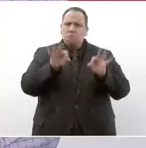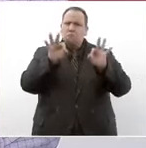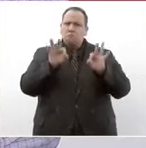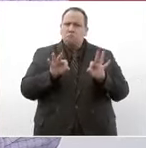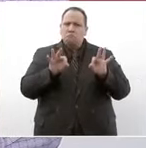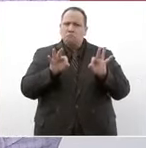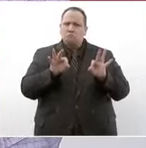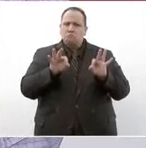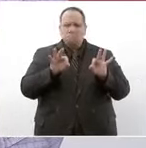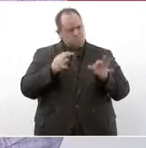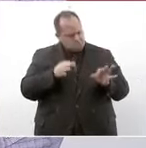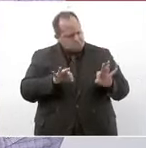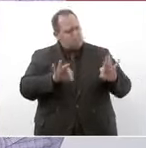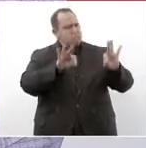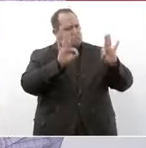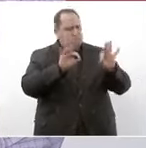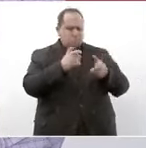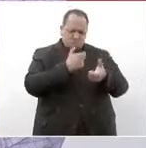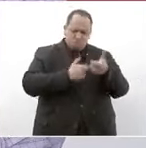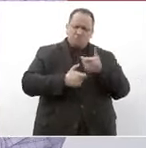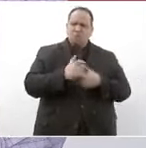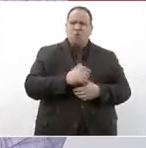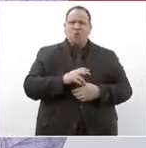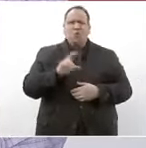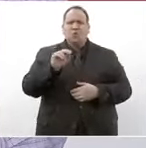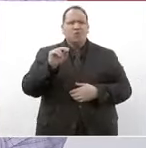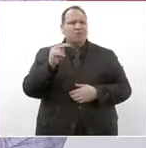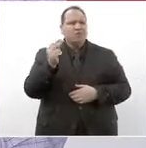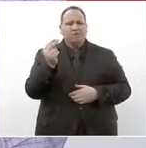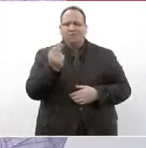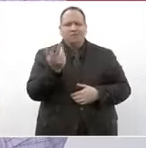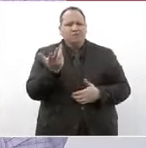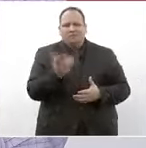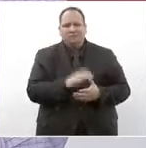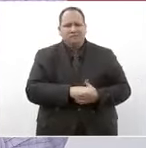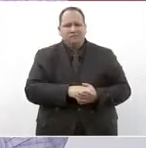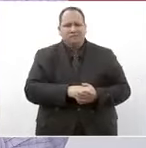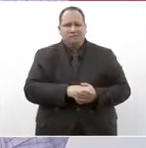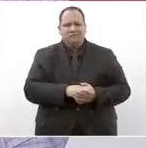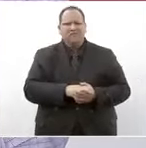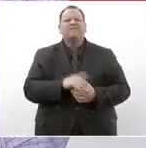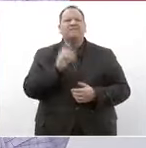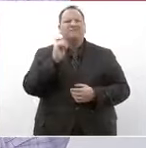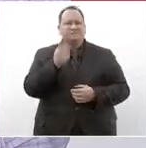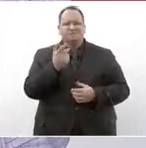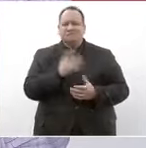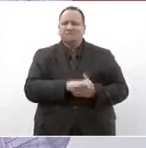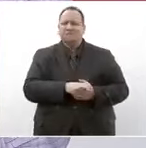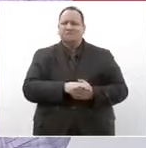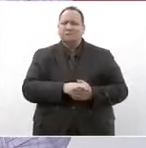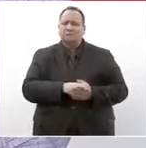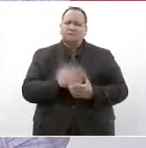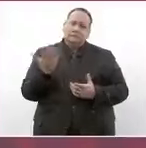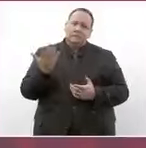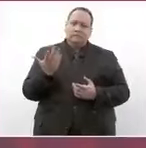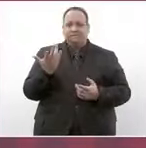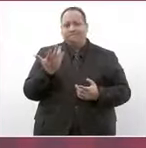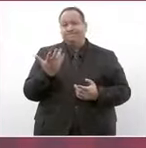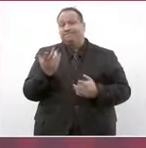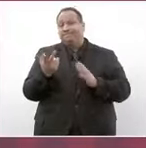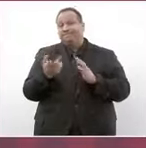no tuvimos necesidad de solicitar